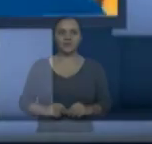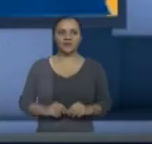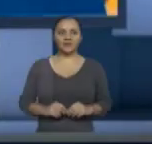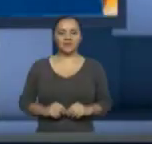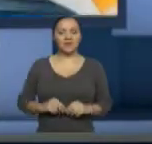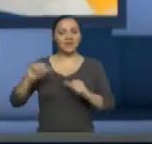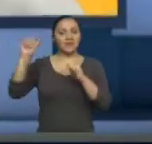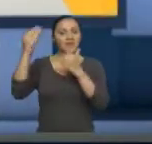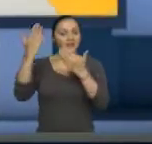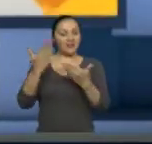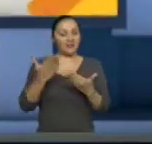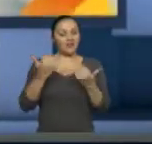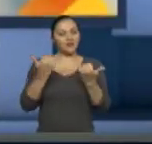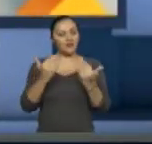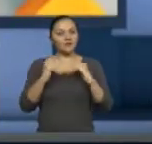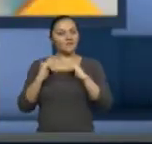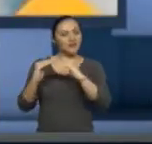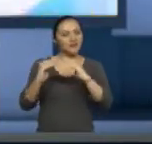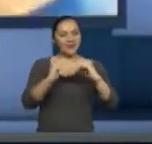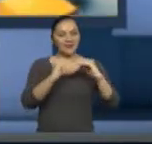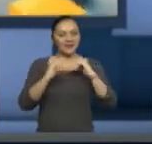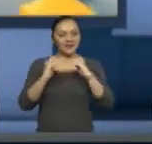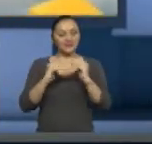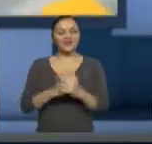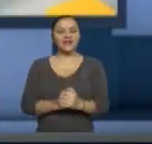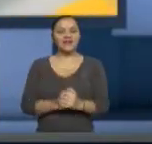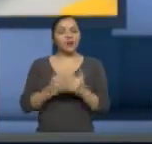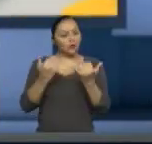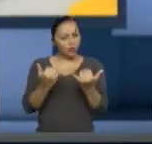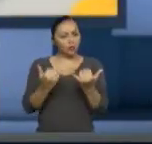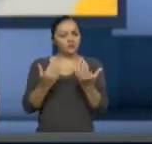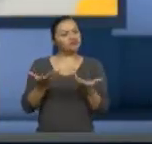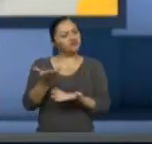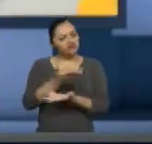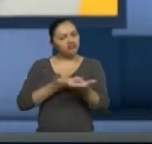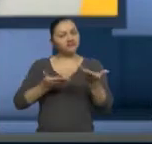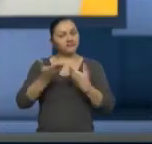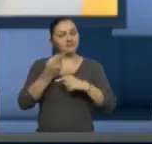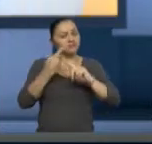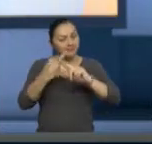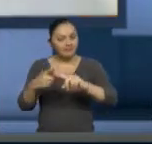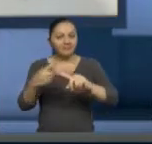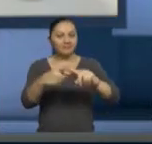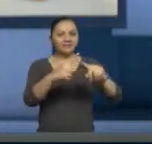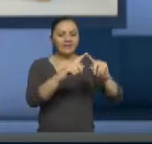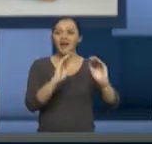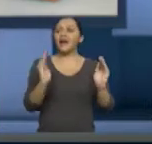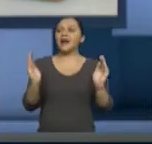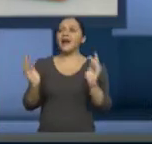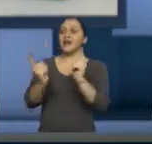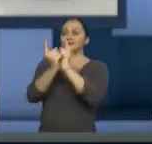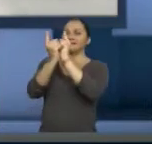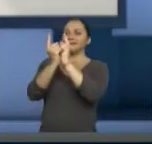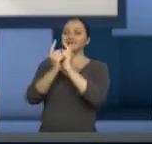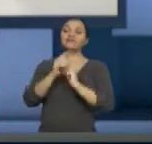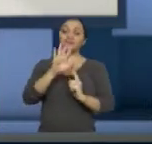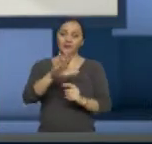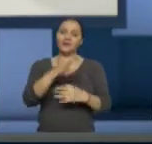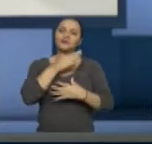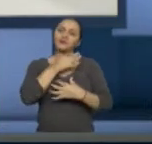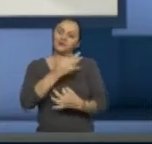Bienvenidos a Construyendo Igualdad. Este es un espacio de encuentro con la diversidad. Estamos muy gustosos de compartir con todos ustedes.